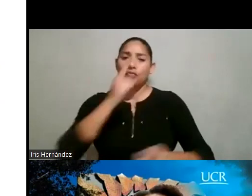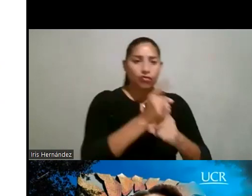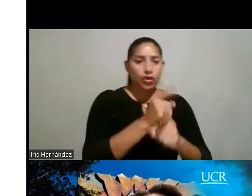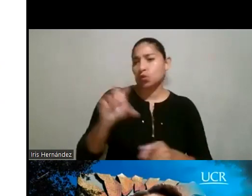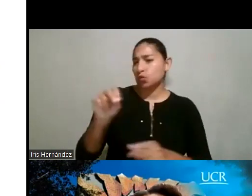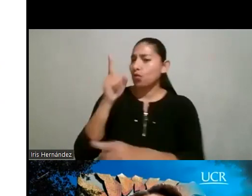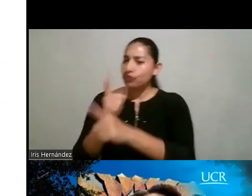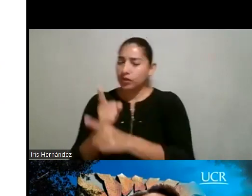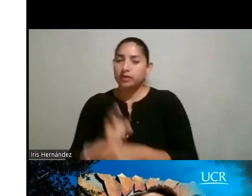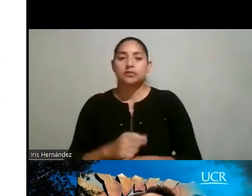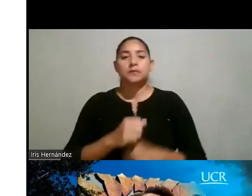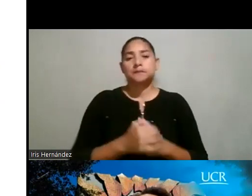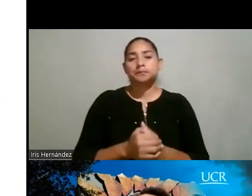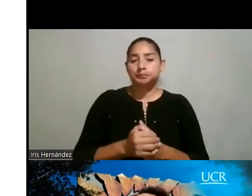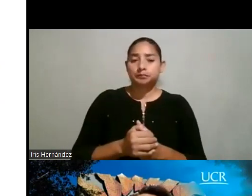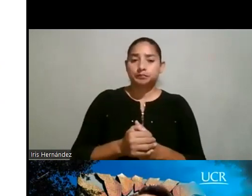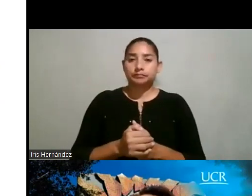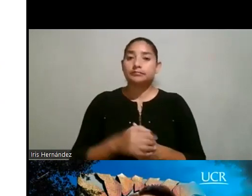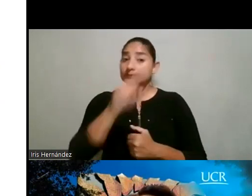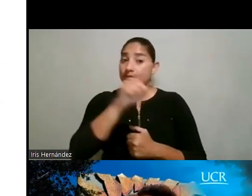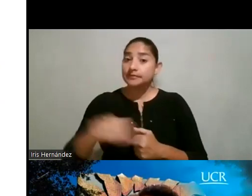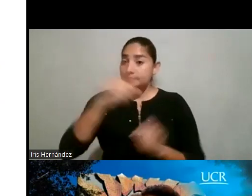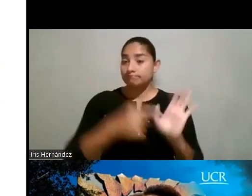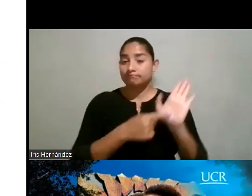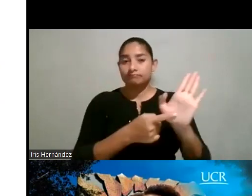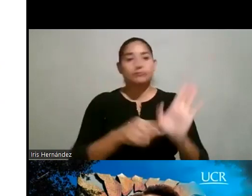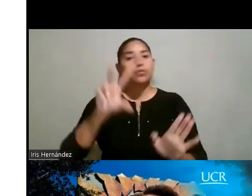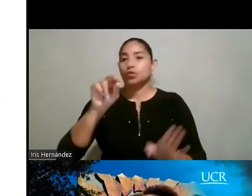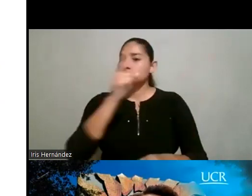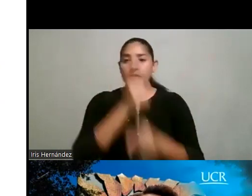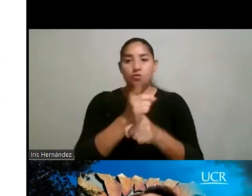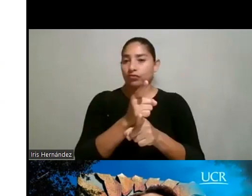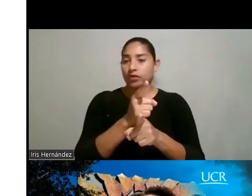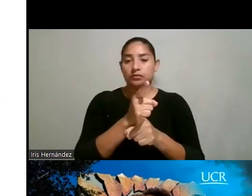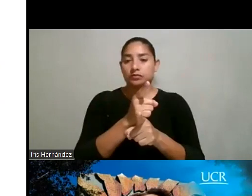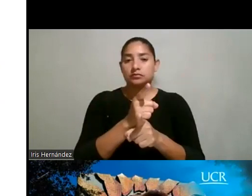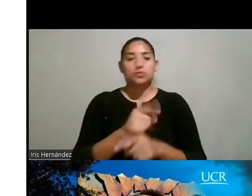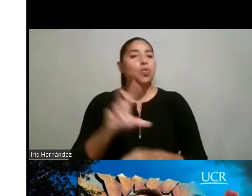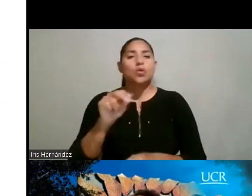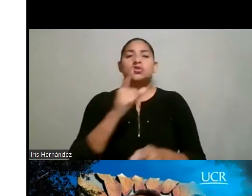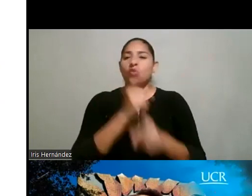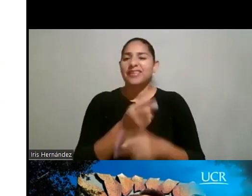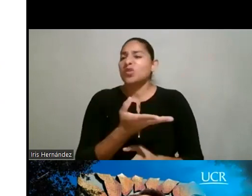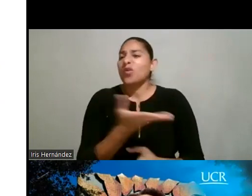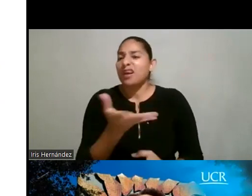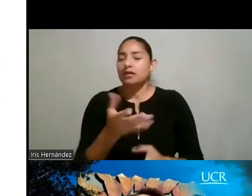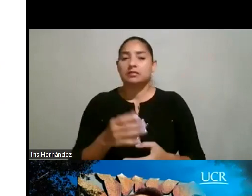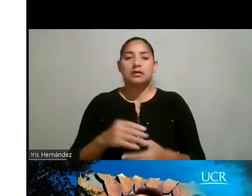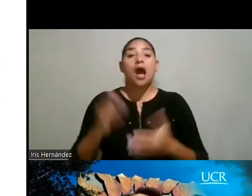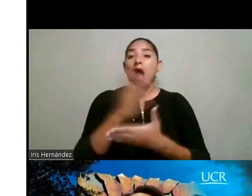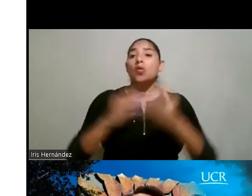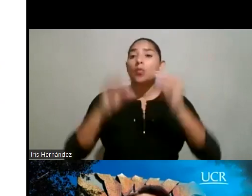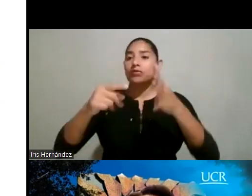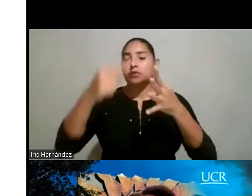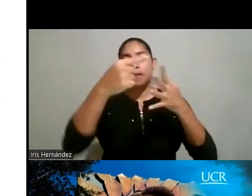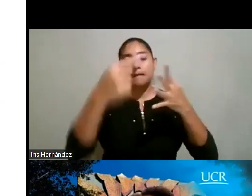que suena el perrillo. Esta era la campaña, no es correcto. Entonces, no es correcto que algún docente haga este y